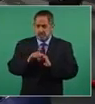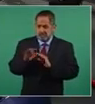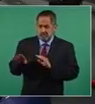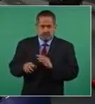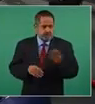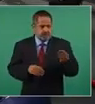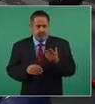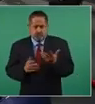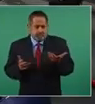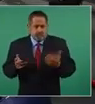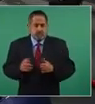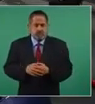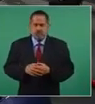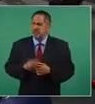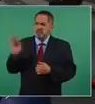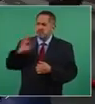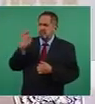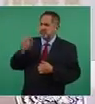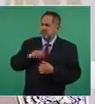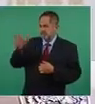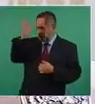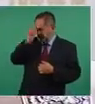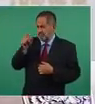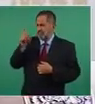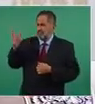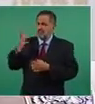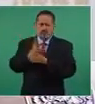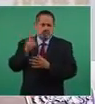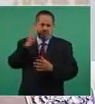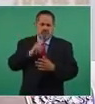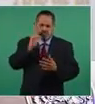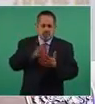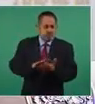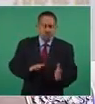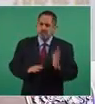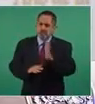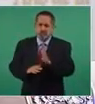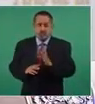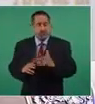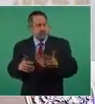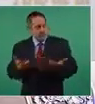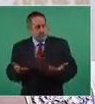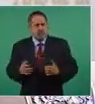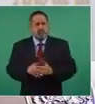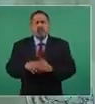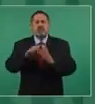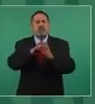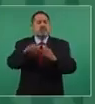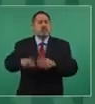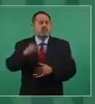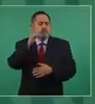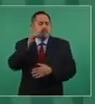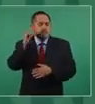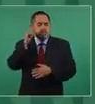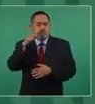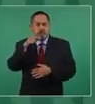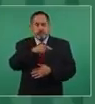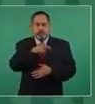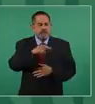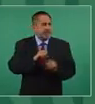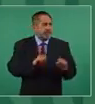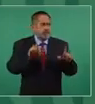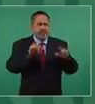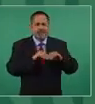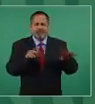no estoy de acuerdo porque tengo estas pruebas. Por ejemplo, ayer el que